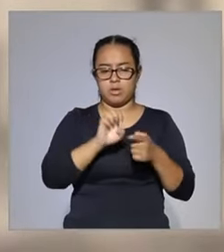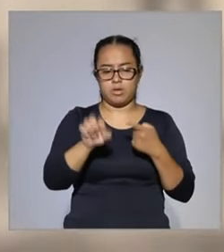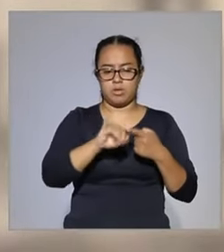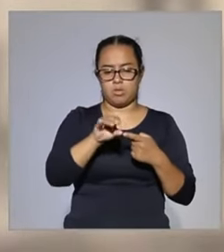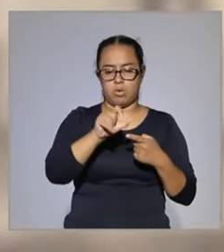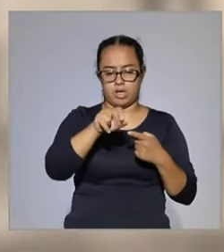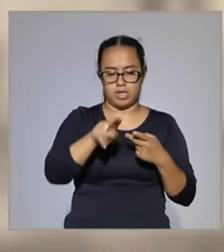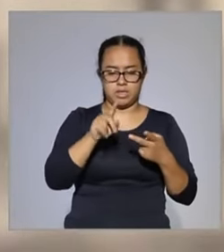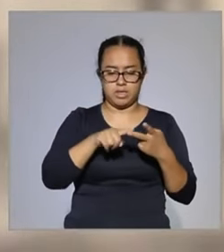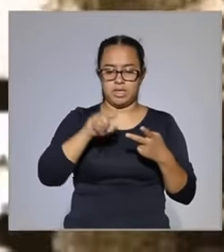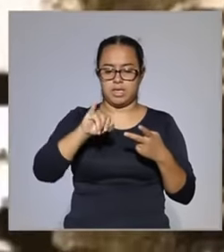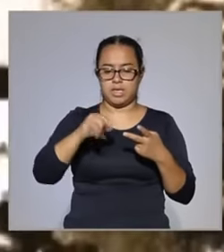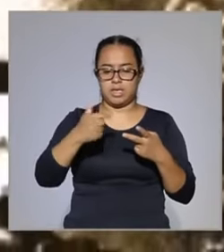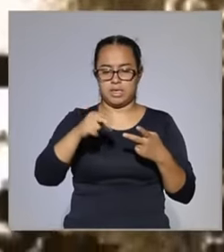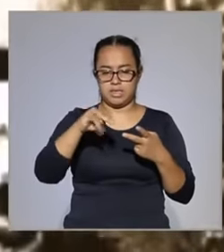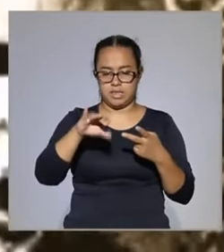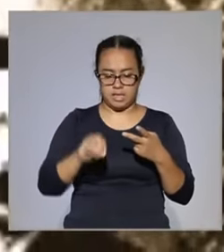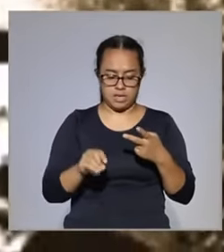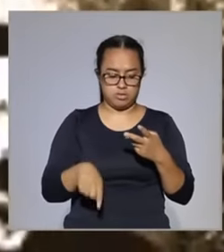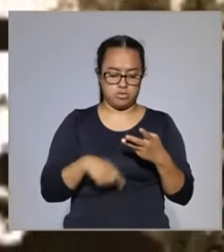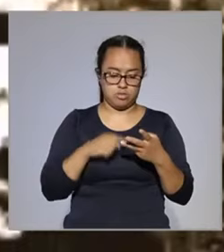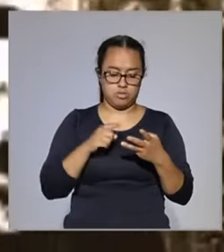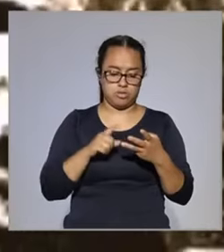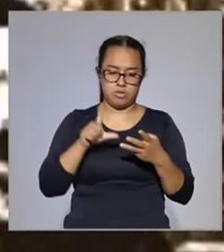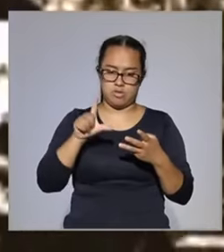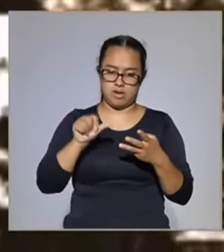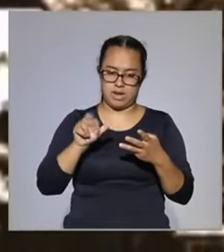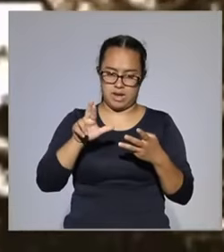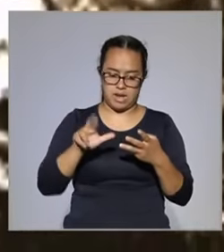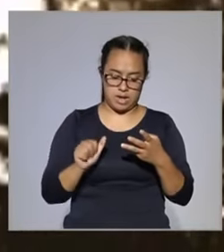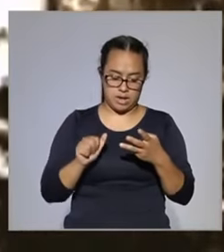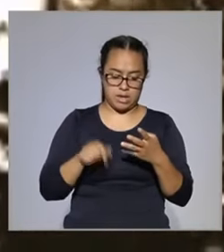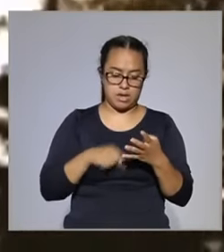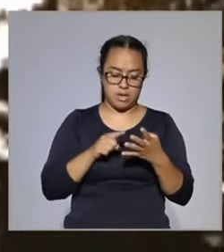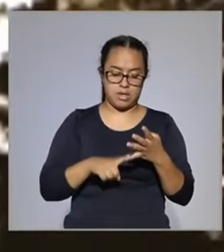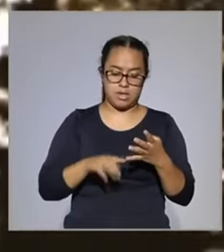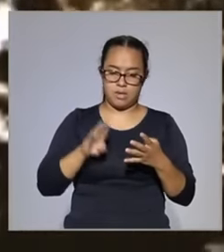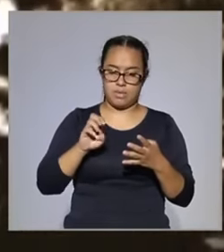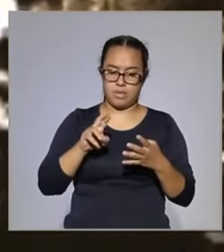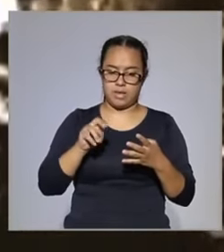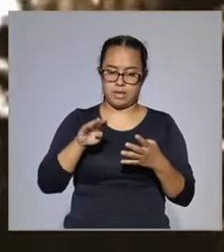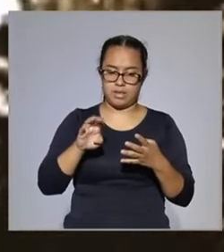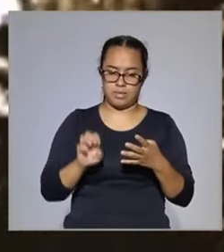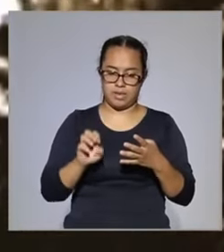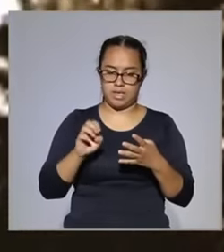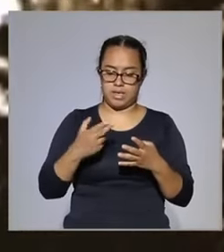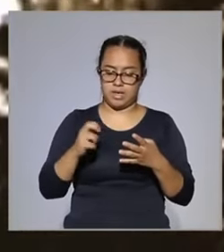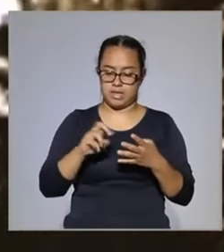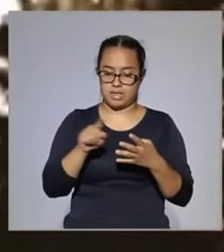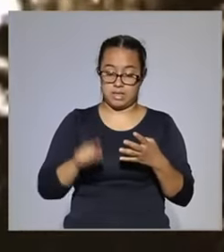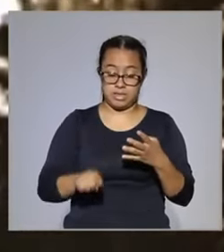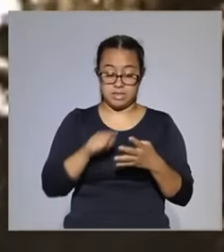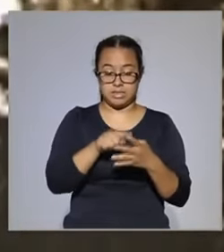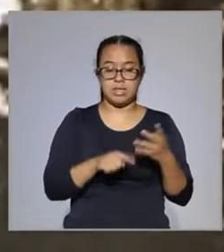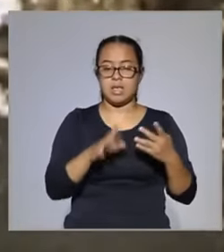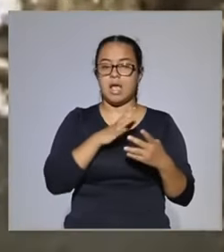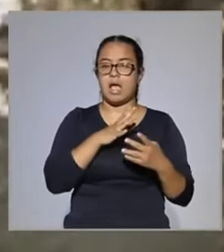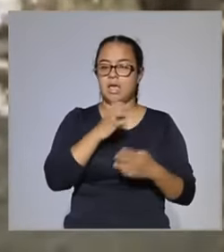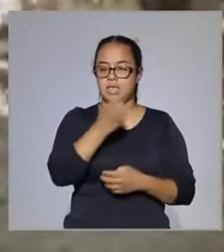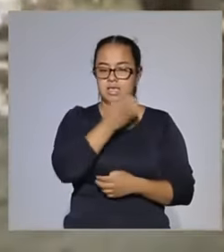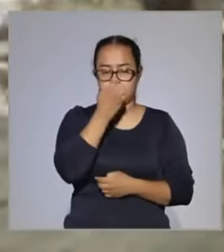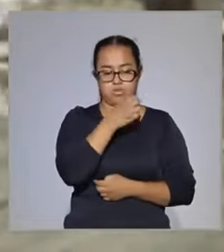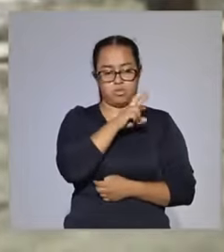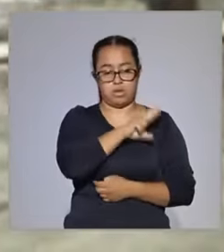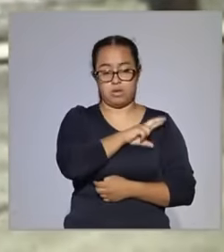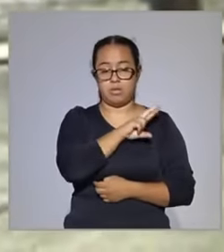Pesado, Ignacio Fernández de Lara y Bernabé Hernández. Ellos tienen una escuela particular